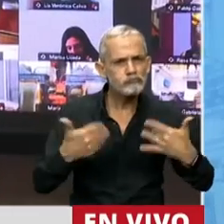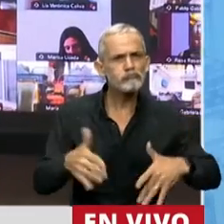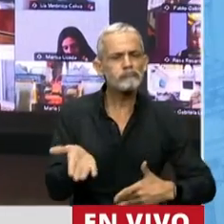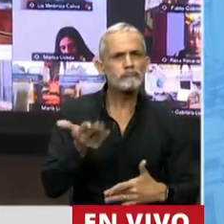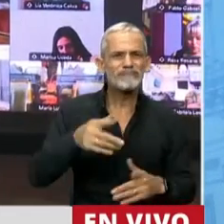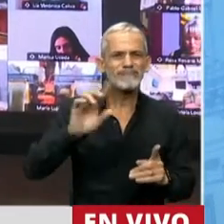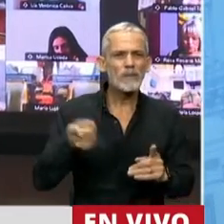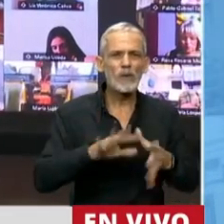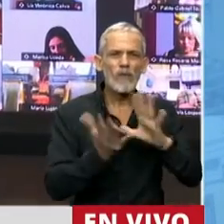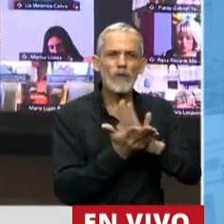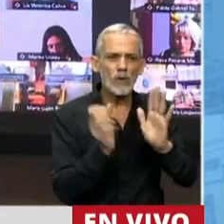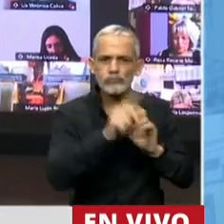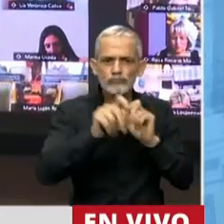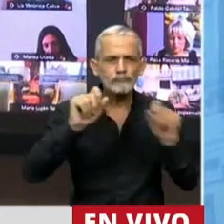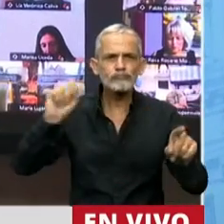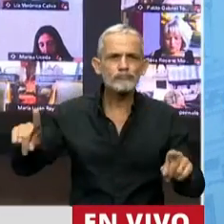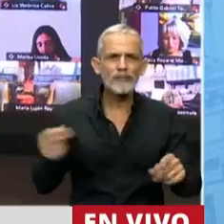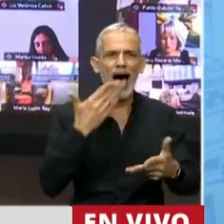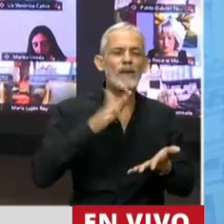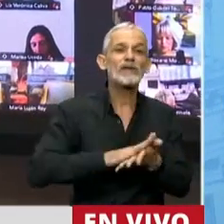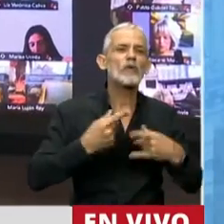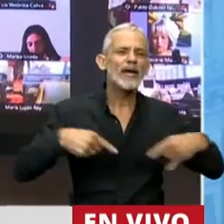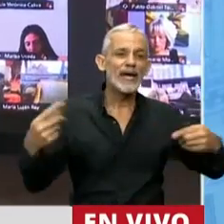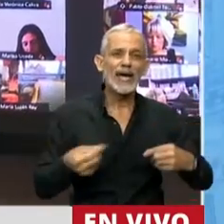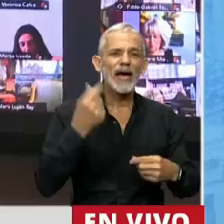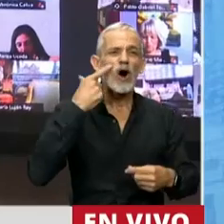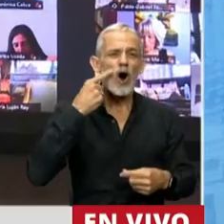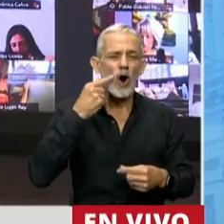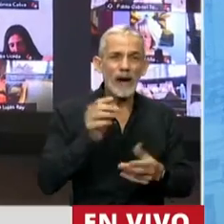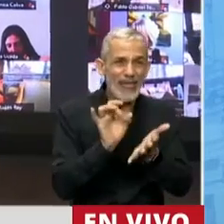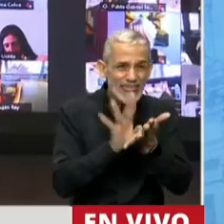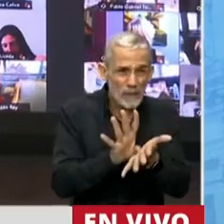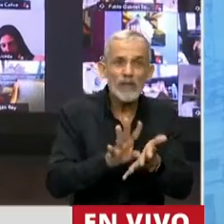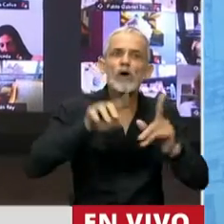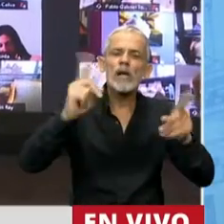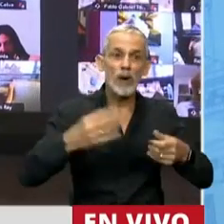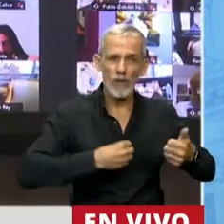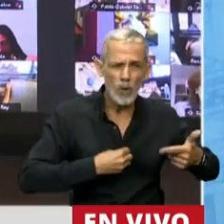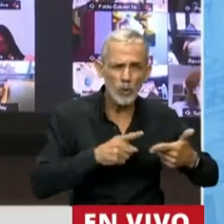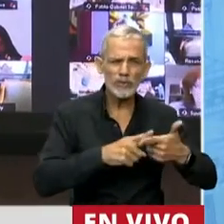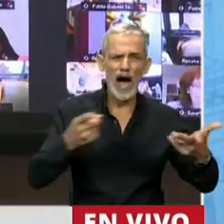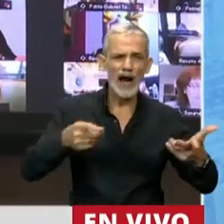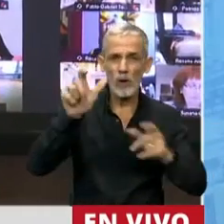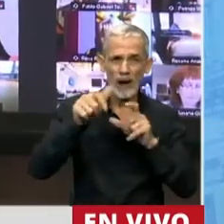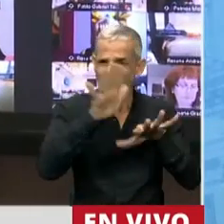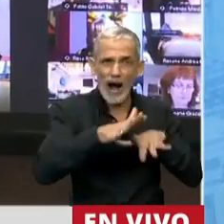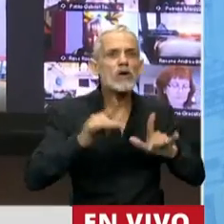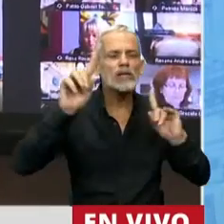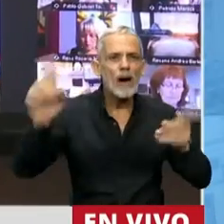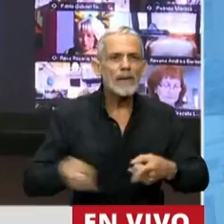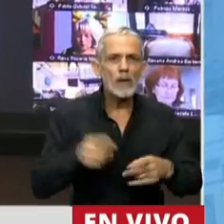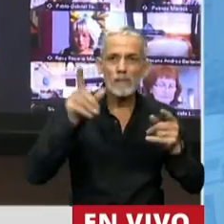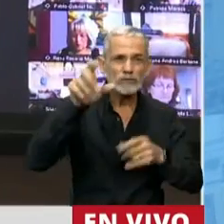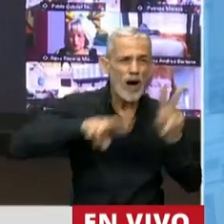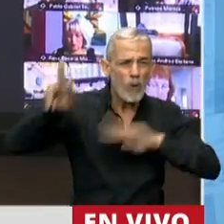la caracterización cuando habla hasta de trabajadores despedidos, voluntarios, personas que buscan